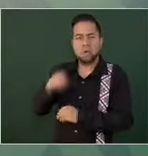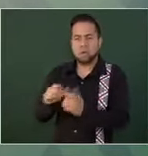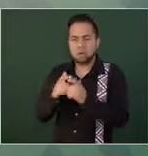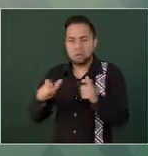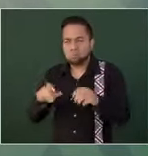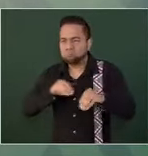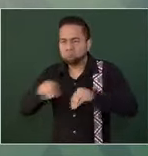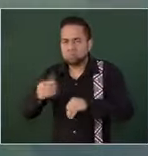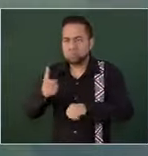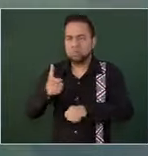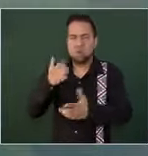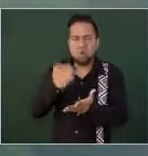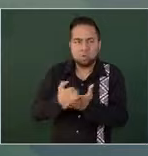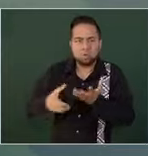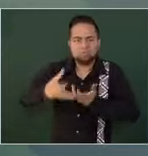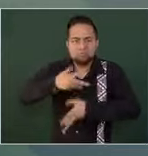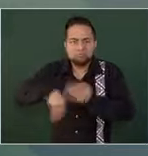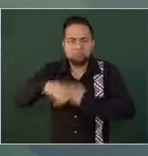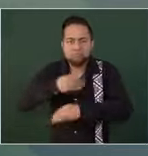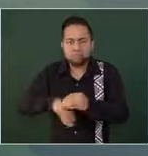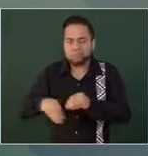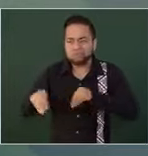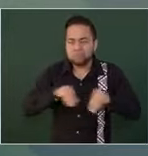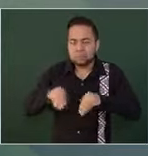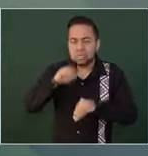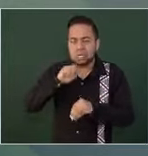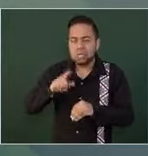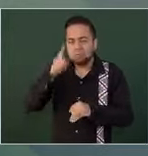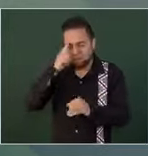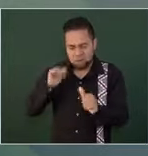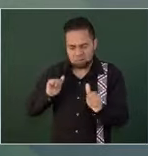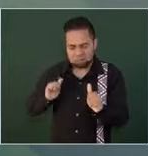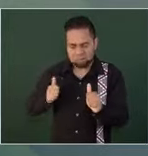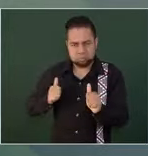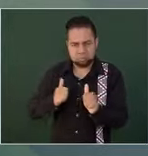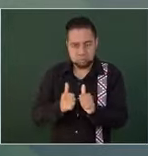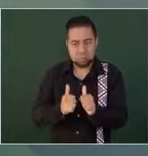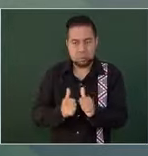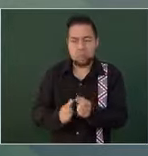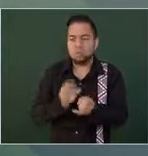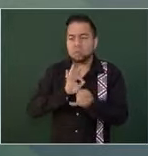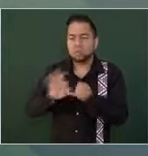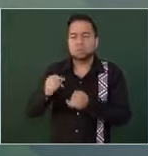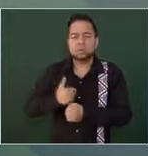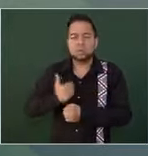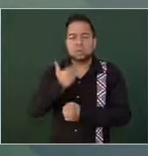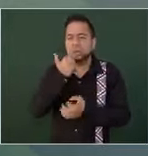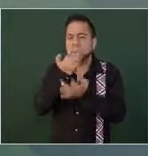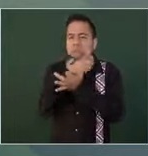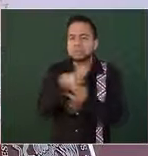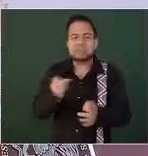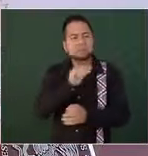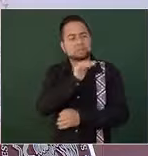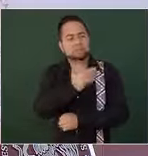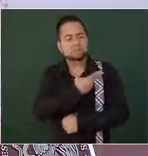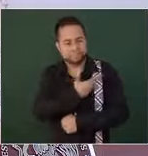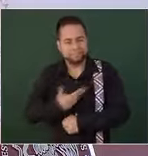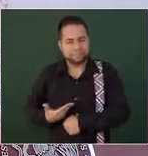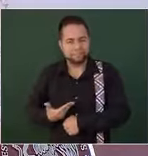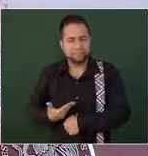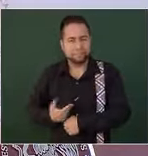dinamismo económico y reducción de la desigualdad. Por último, quisiera informarle, señor presidente,